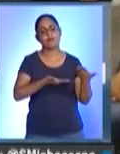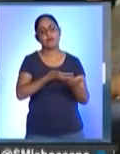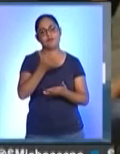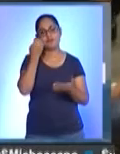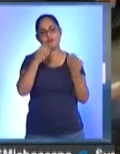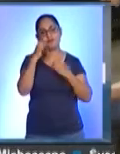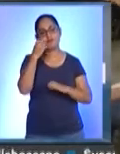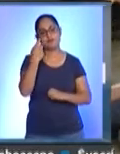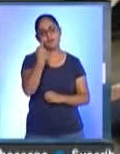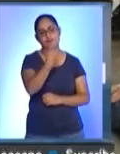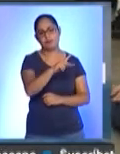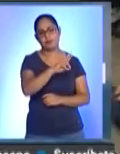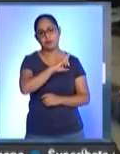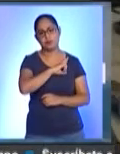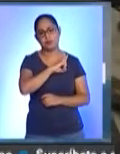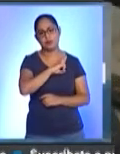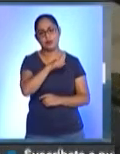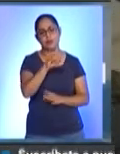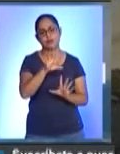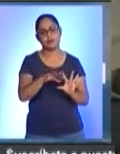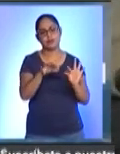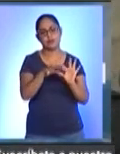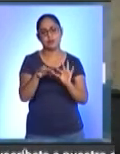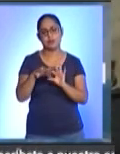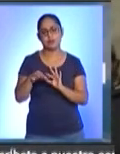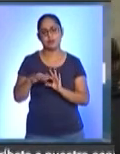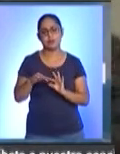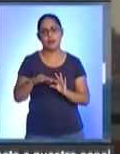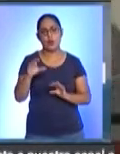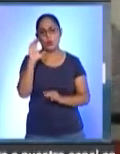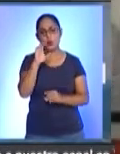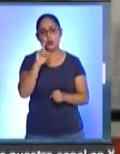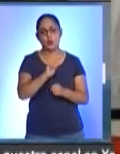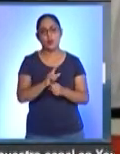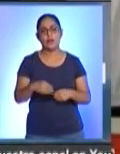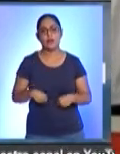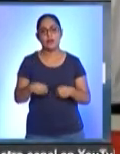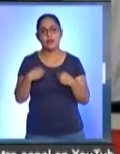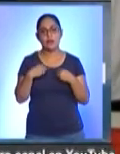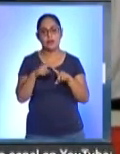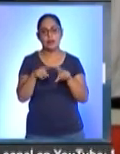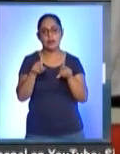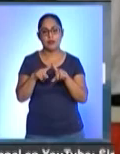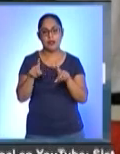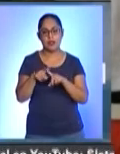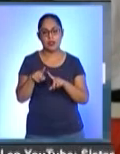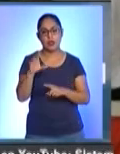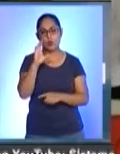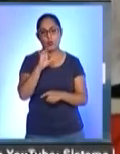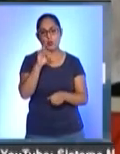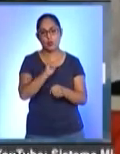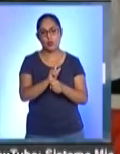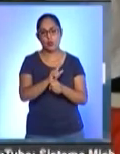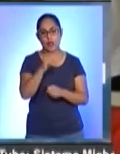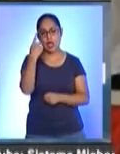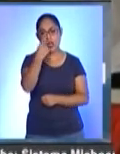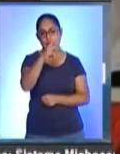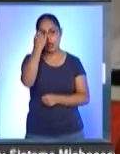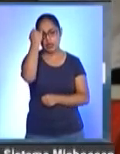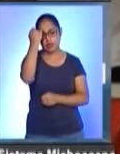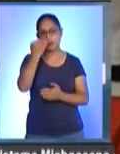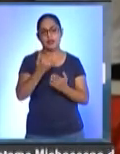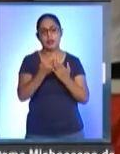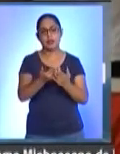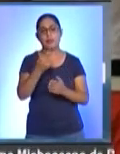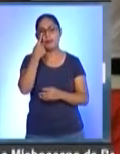experiencias personales en la charla de Cultura Viva, una construcción desde la diversidad cultural. Iniciativa para generar